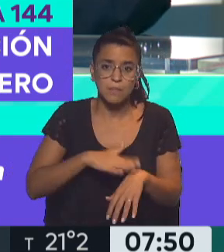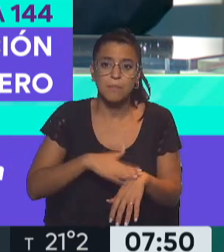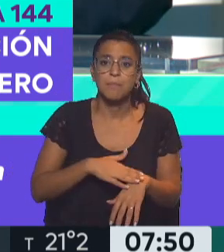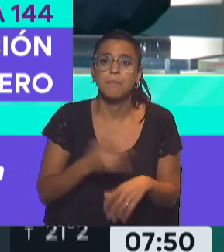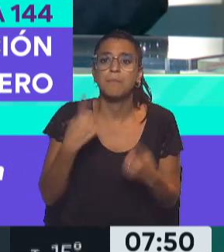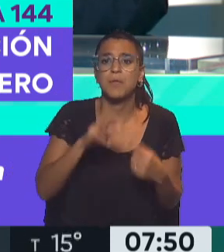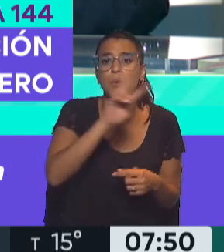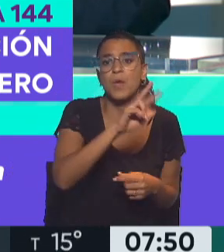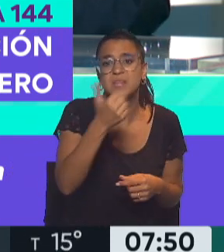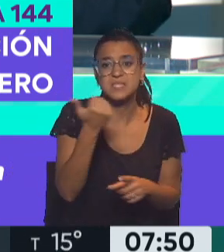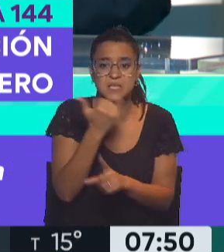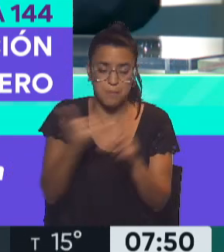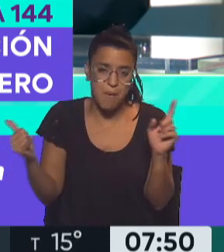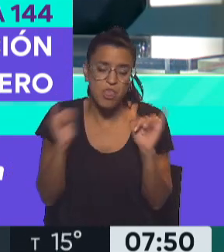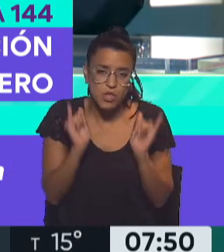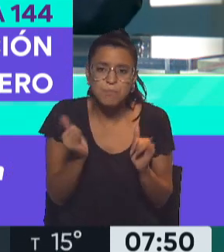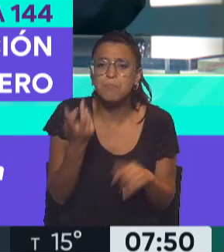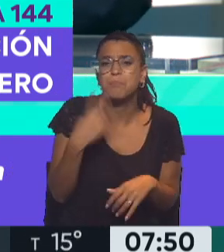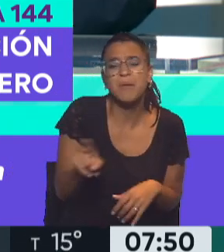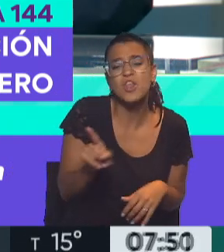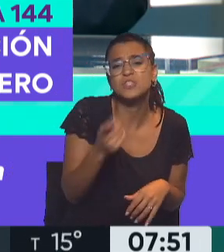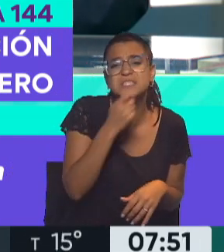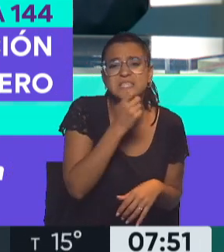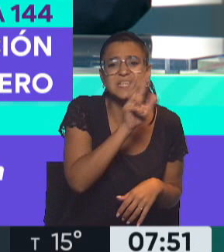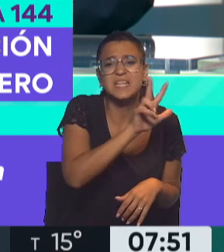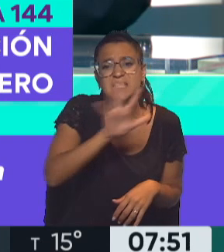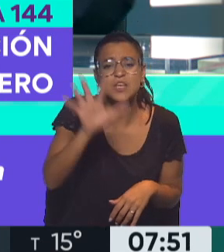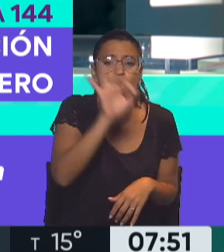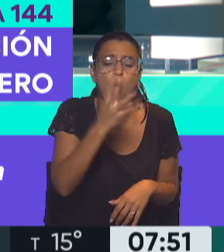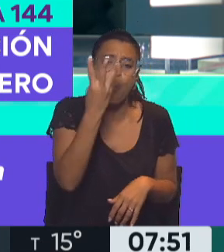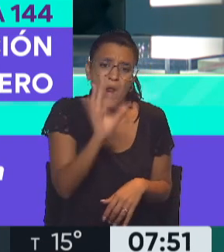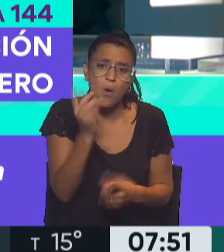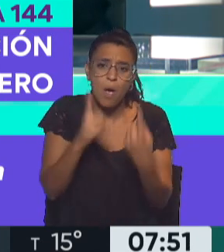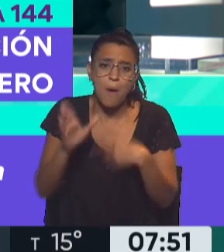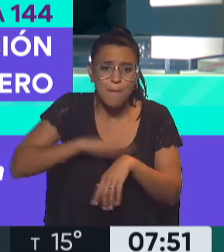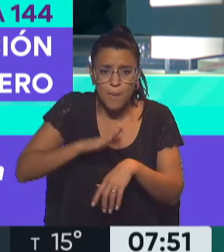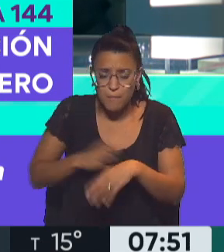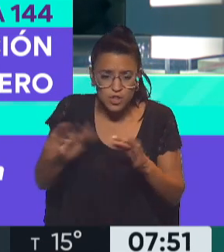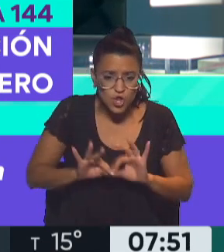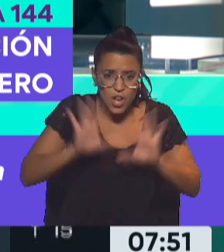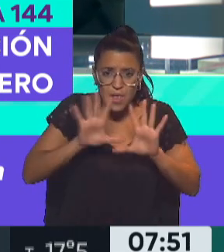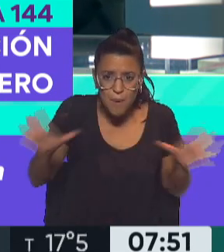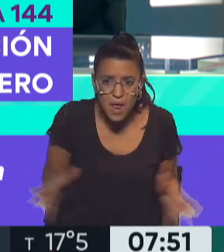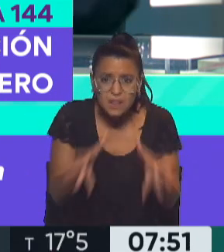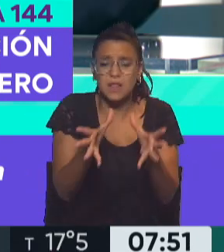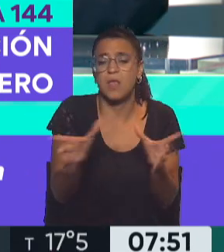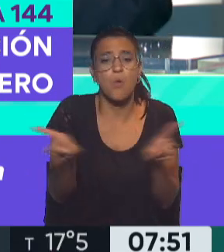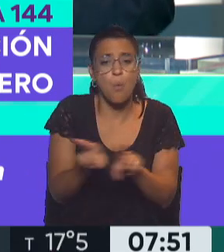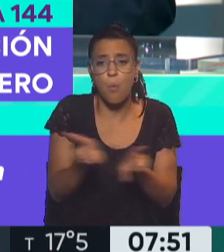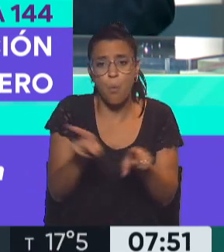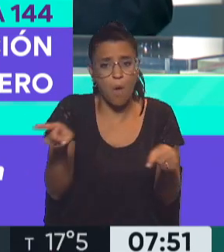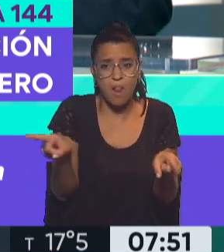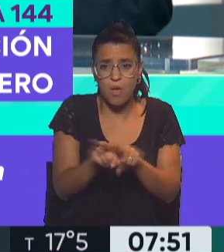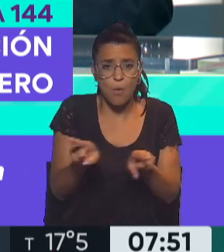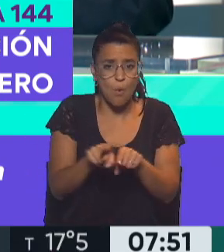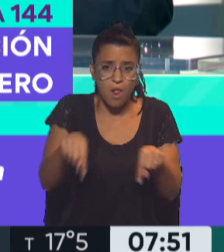26 y medio. Si hubiera pasado 35 o 40, al momento en que saliera de prisión, sería exactamente igual que